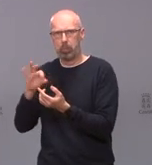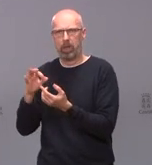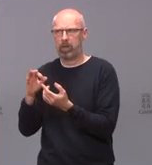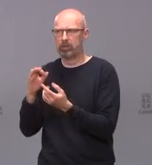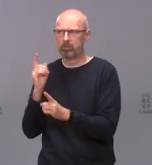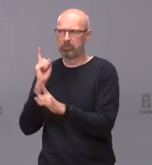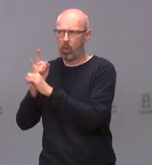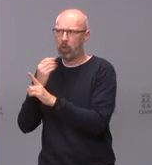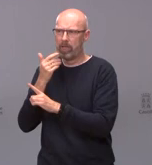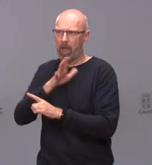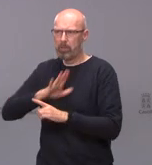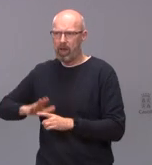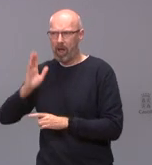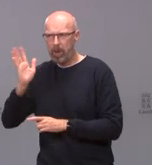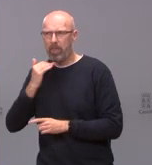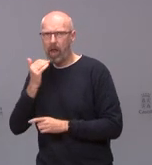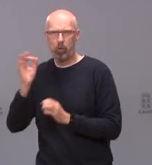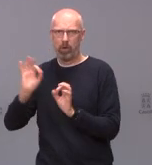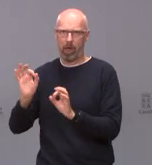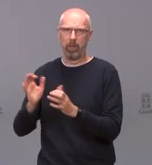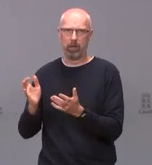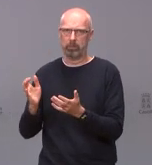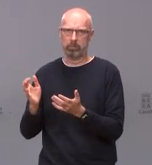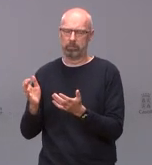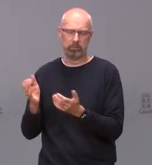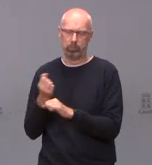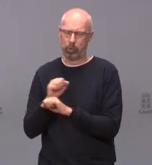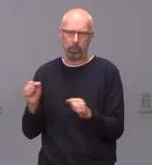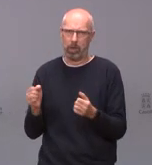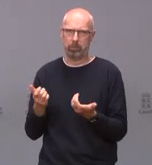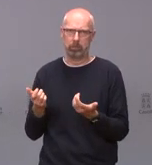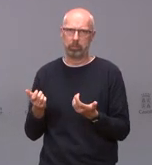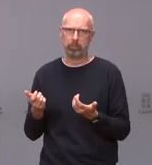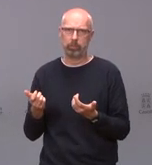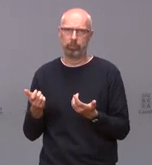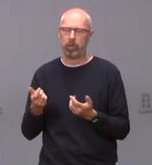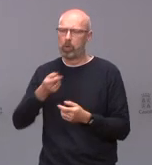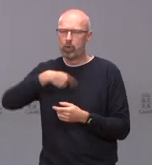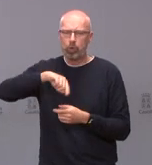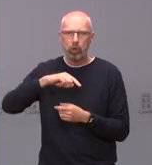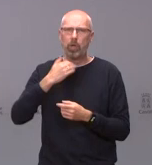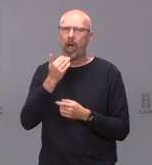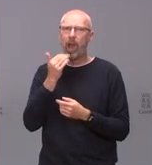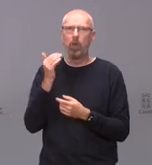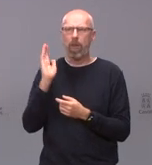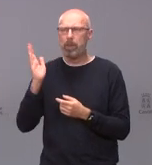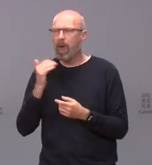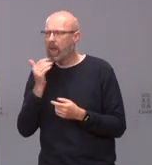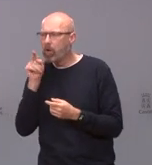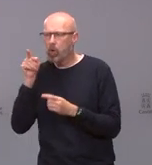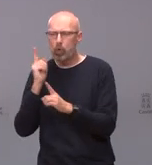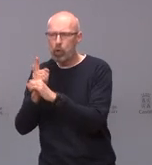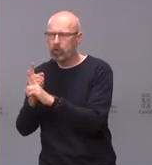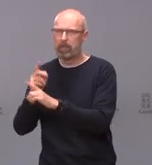nosotros en ningún caso hemos preferido ninguna amenaza esto es una afirmación